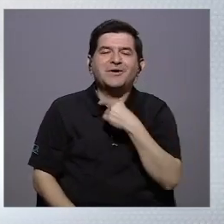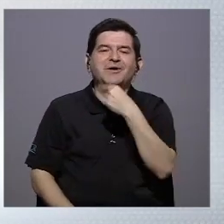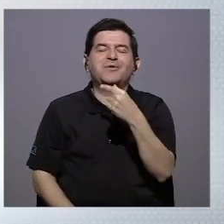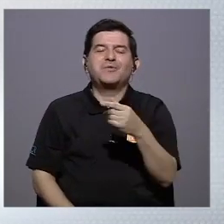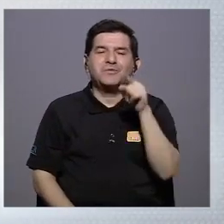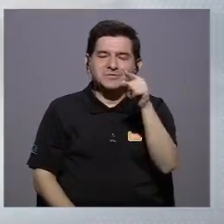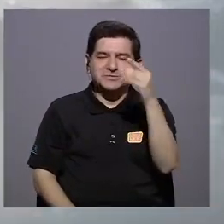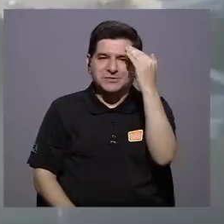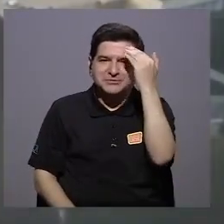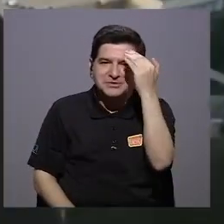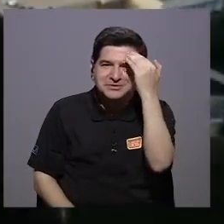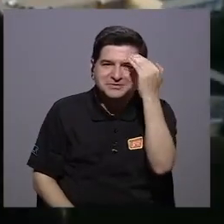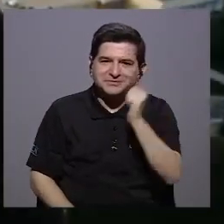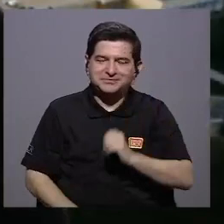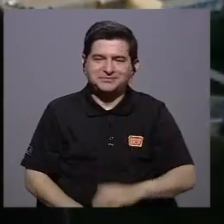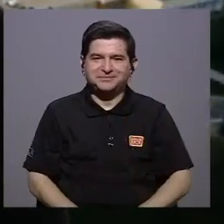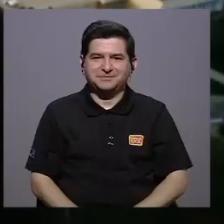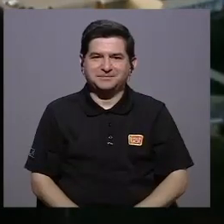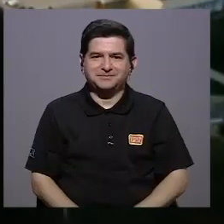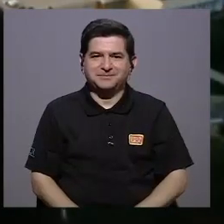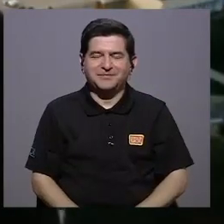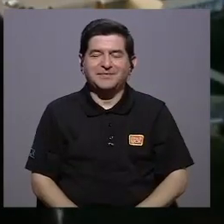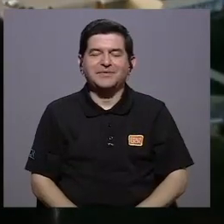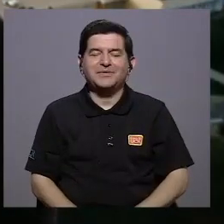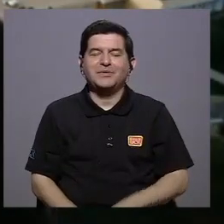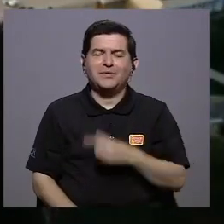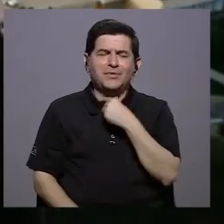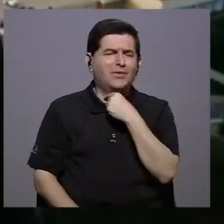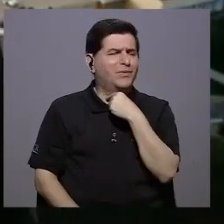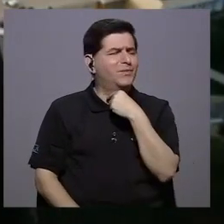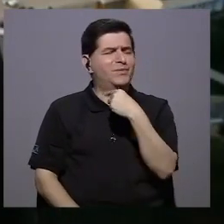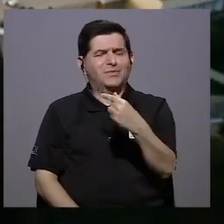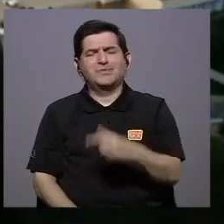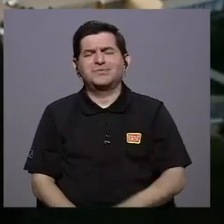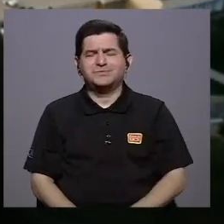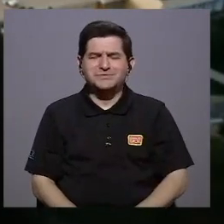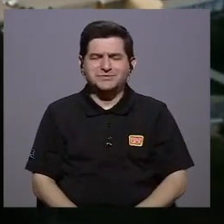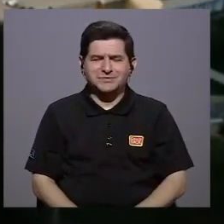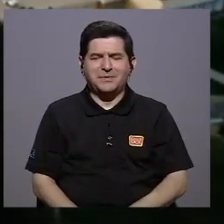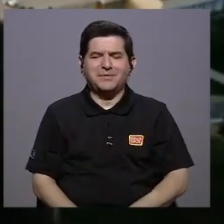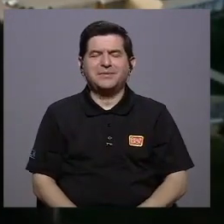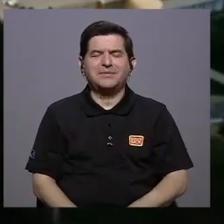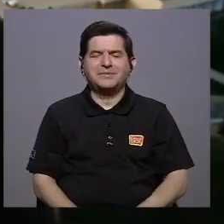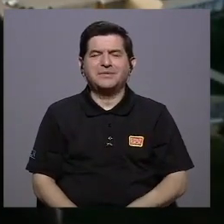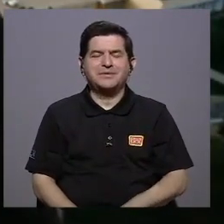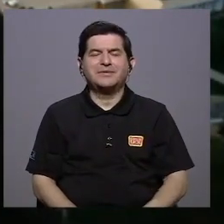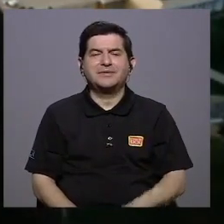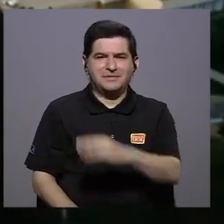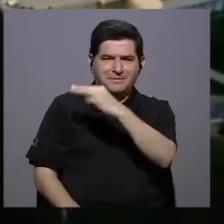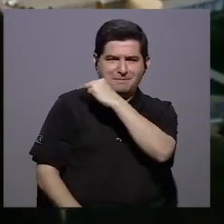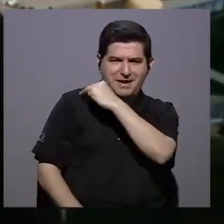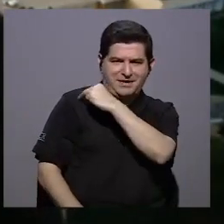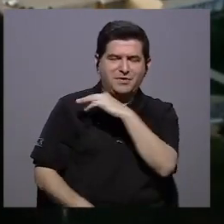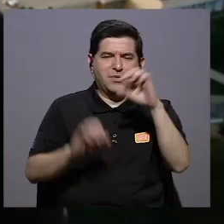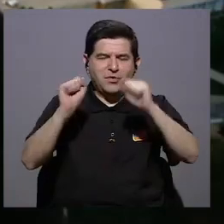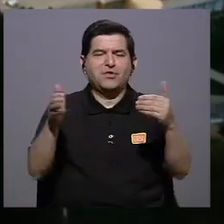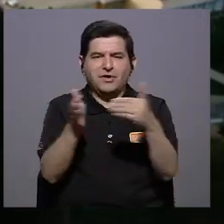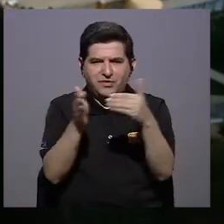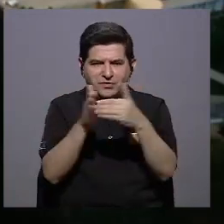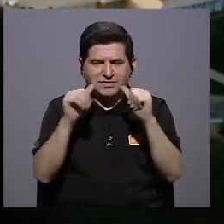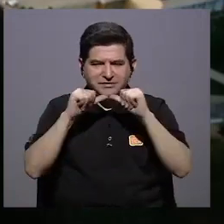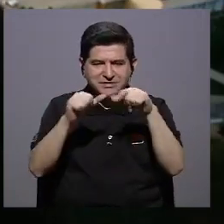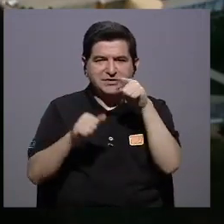un gusto saludarte. Un gusto inmenso, querido Marlon. Es un placer volver a coincidir contigo,